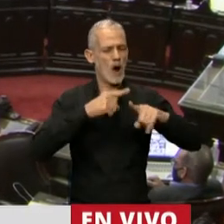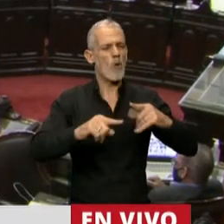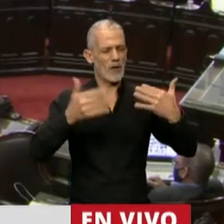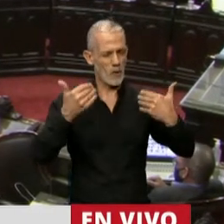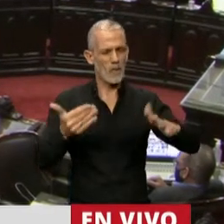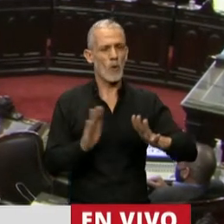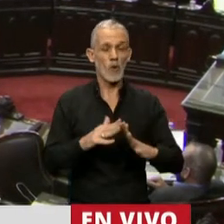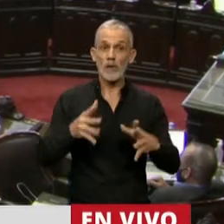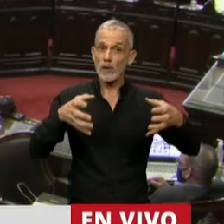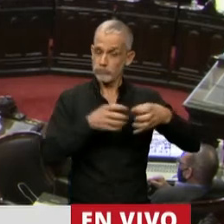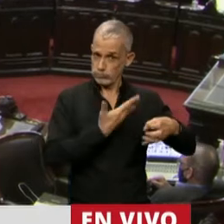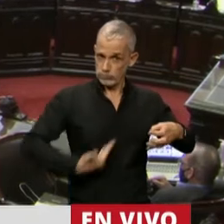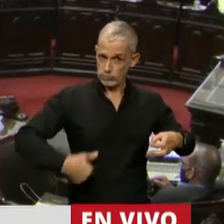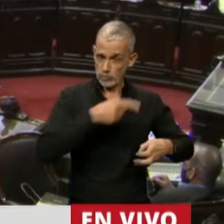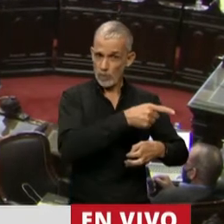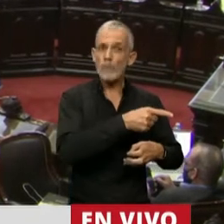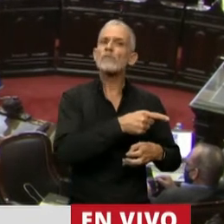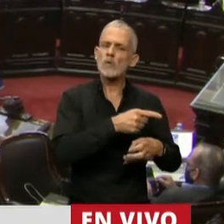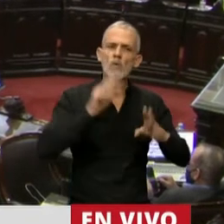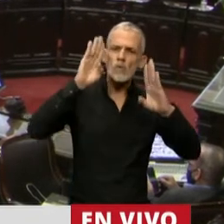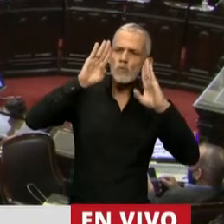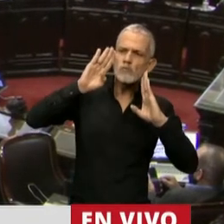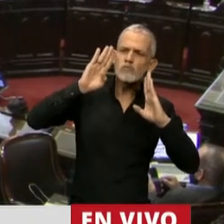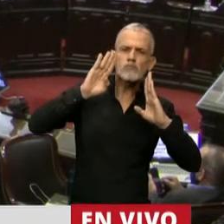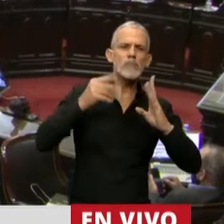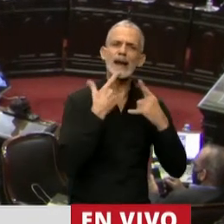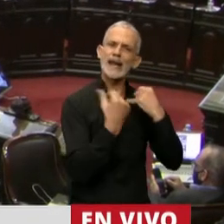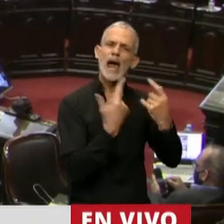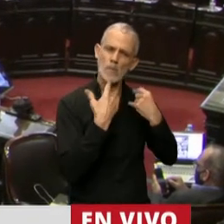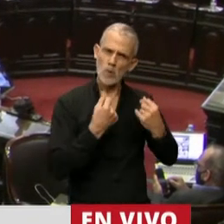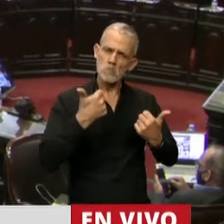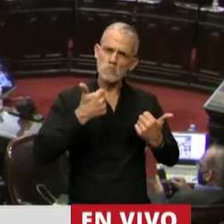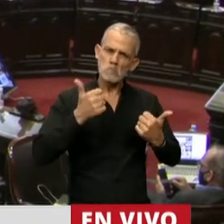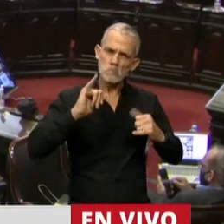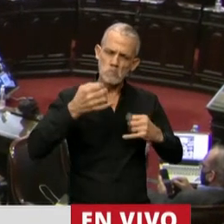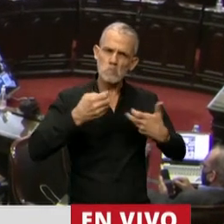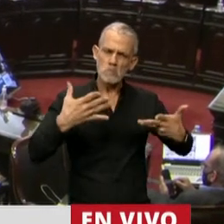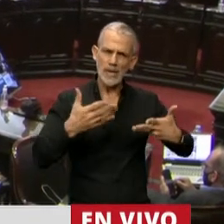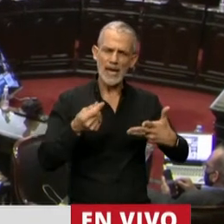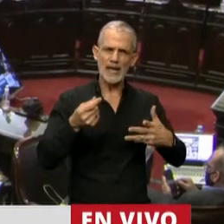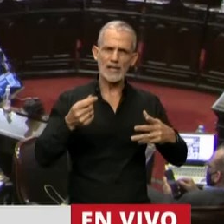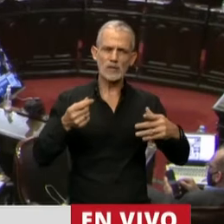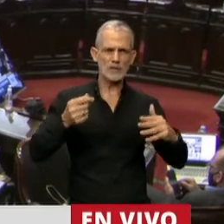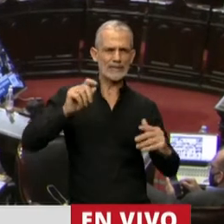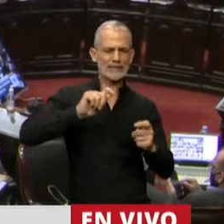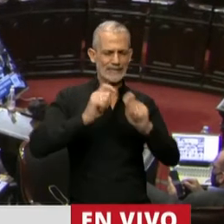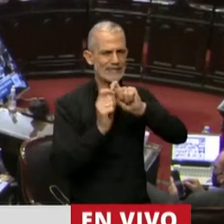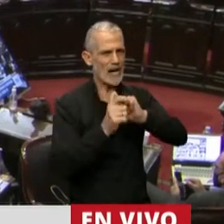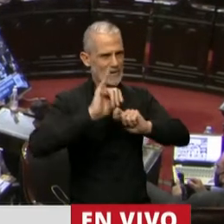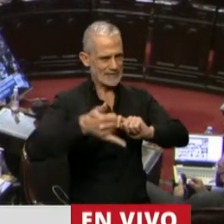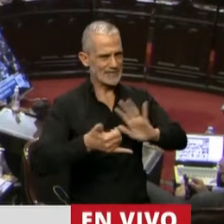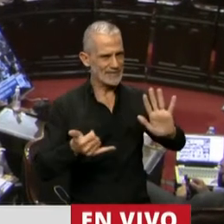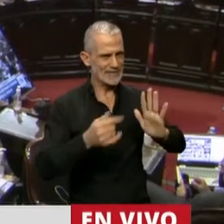reconocer que el oficialismo escuchó muchos de nuestros reclamos y también se allanó a modificar